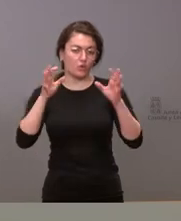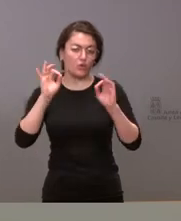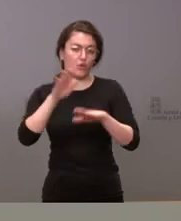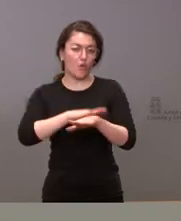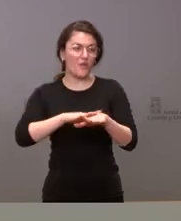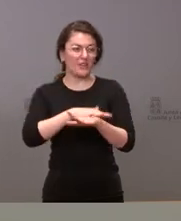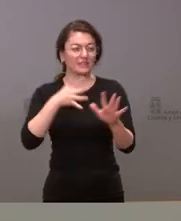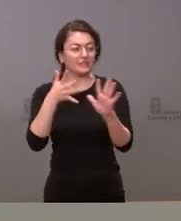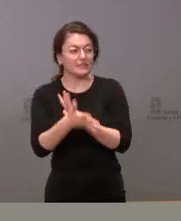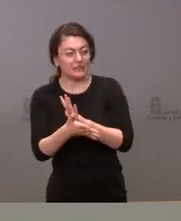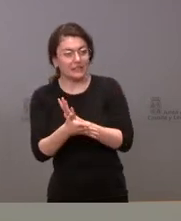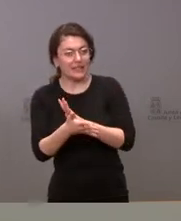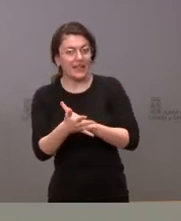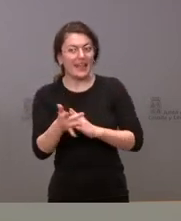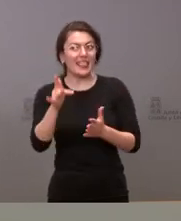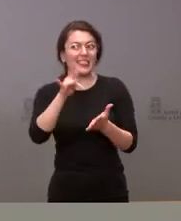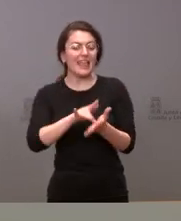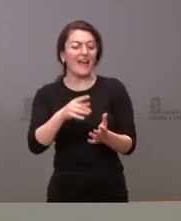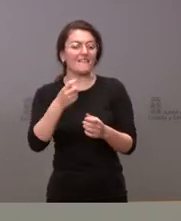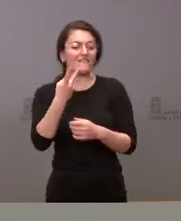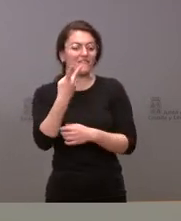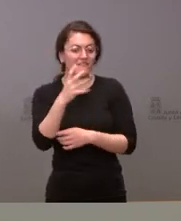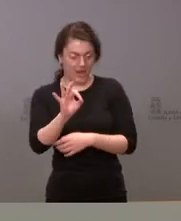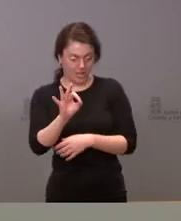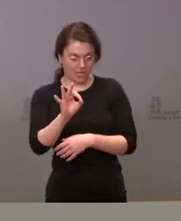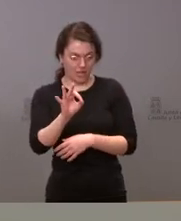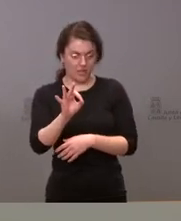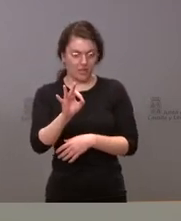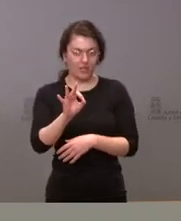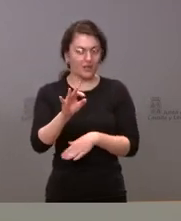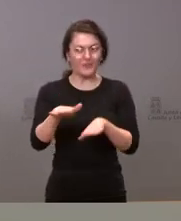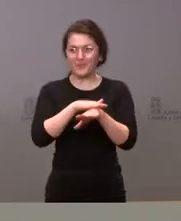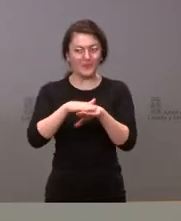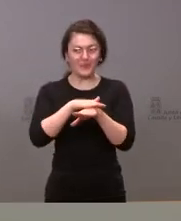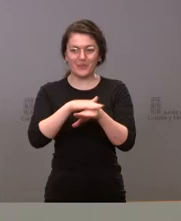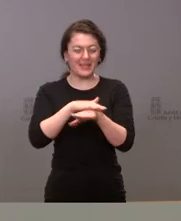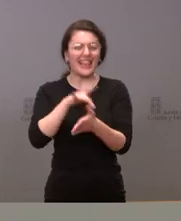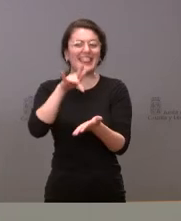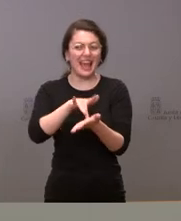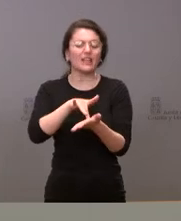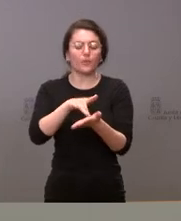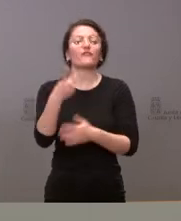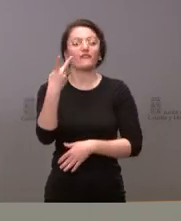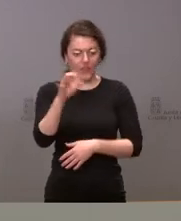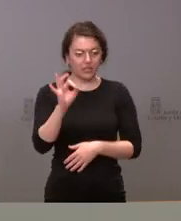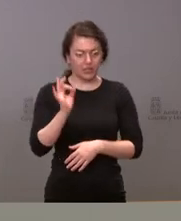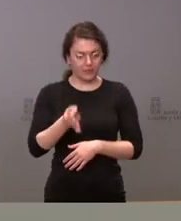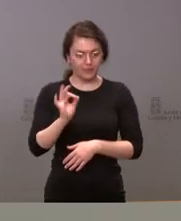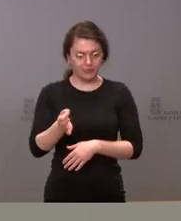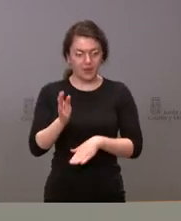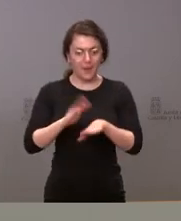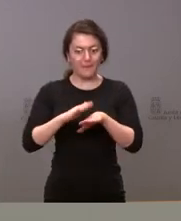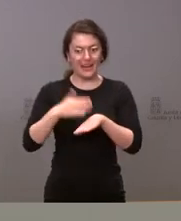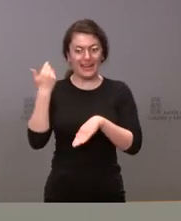del día 20 para la toma de posesión del